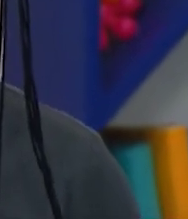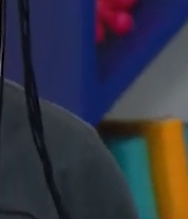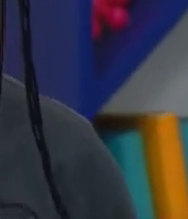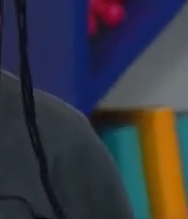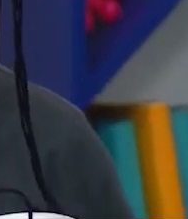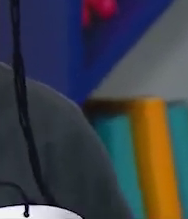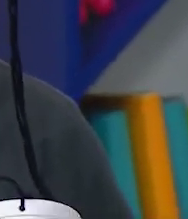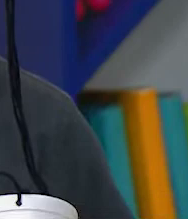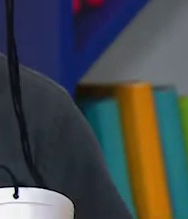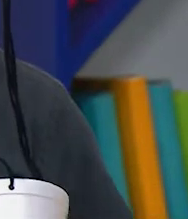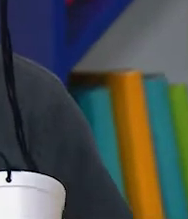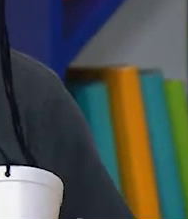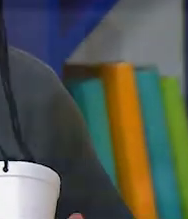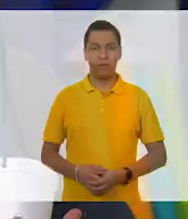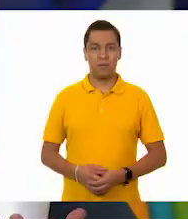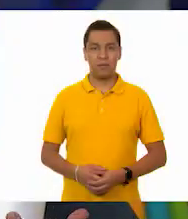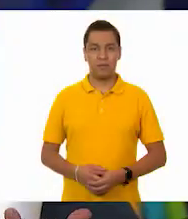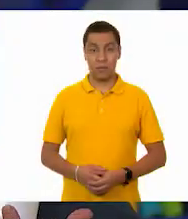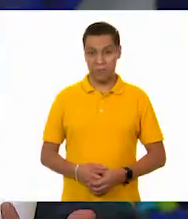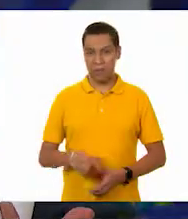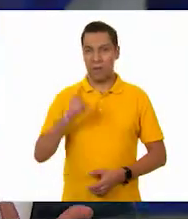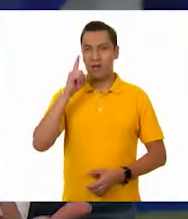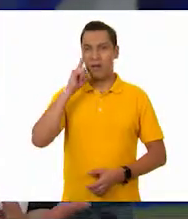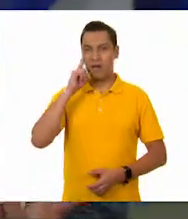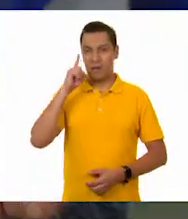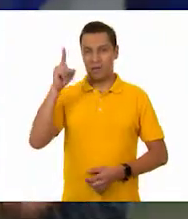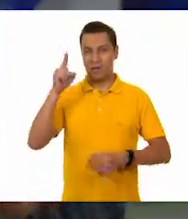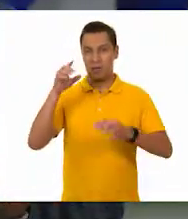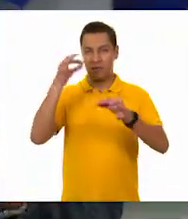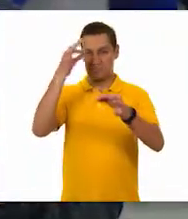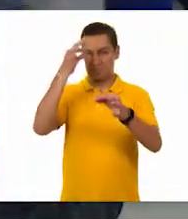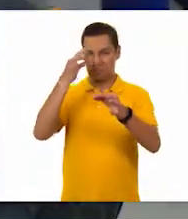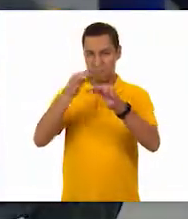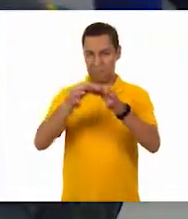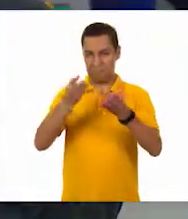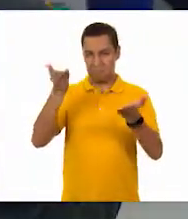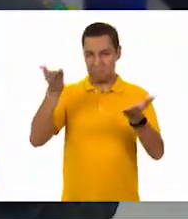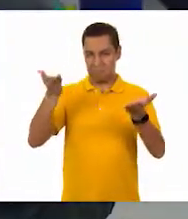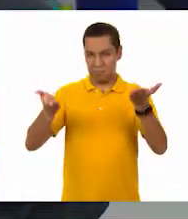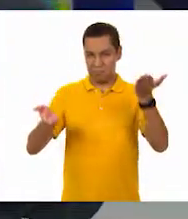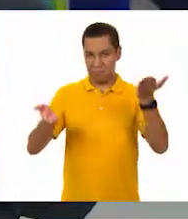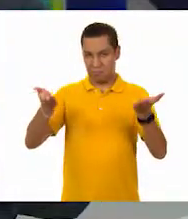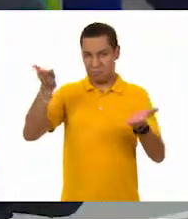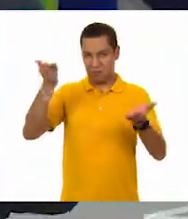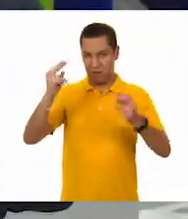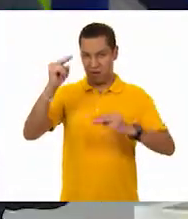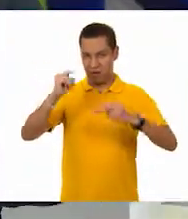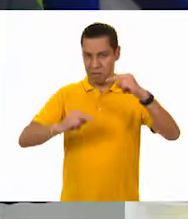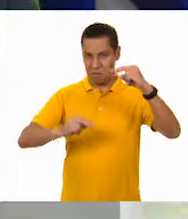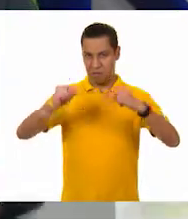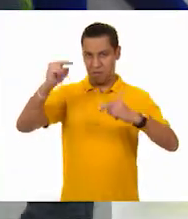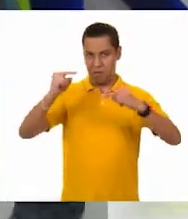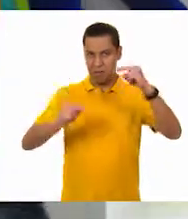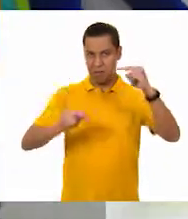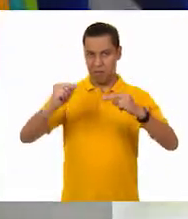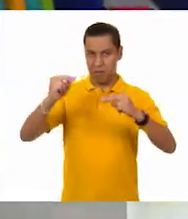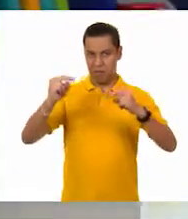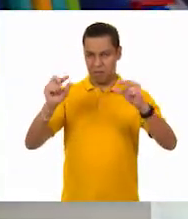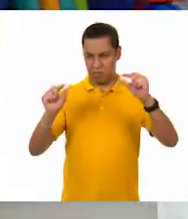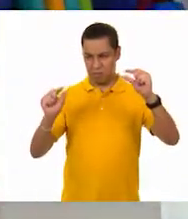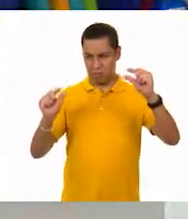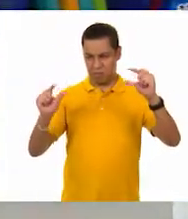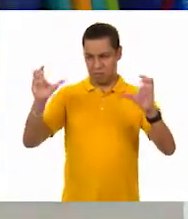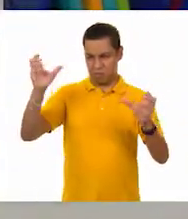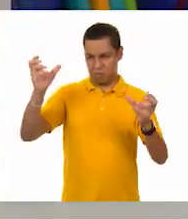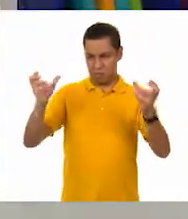¡Ajá! Ahí está. Creo que el nivel está un poco... No, creo que ahí